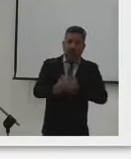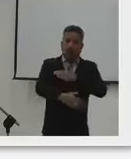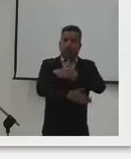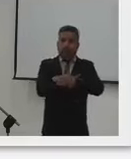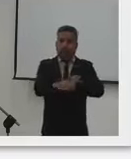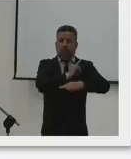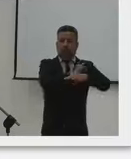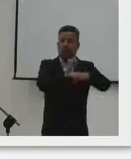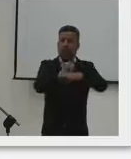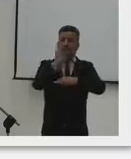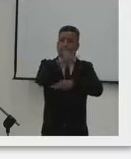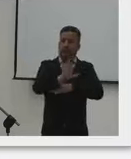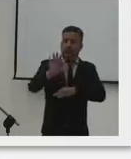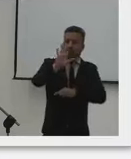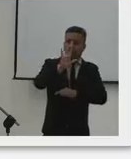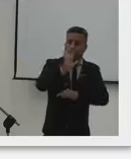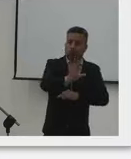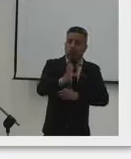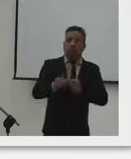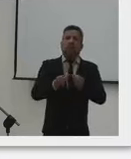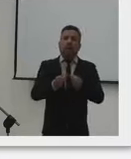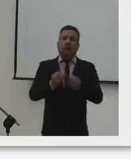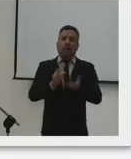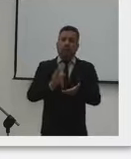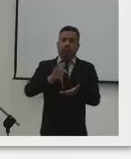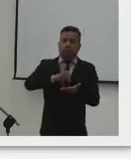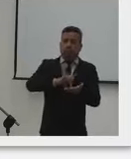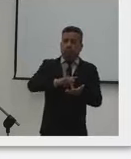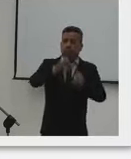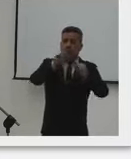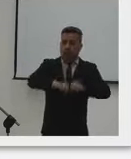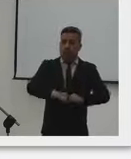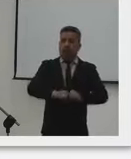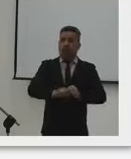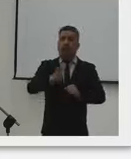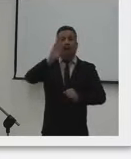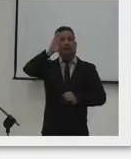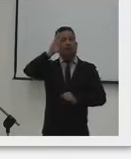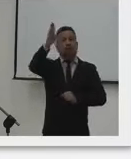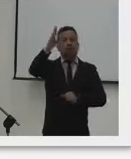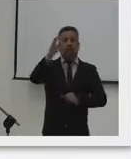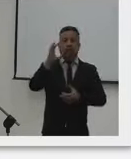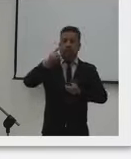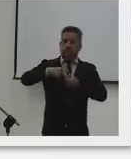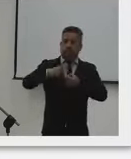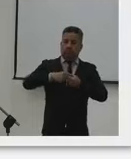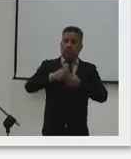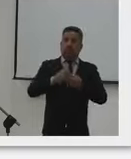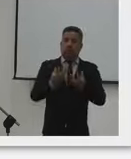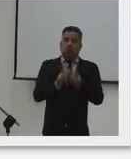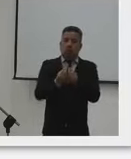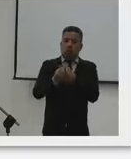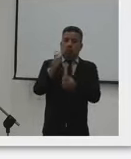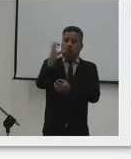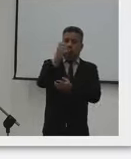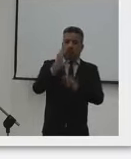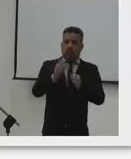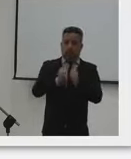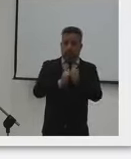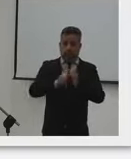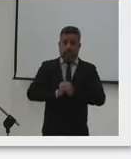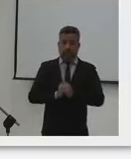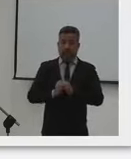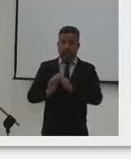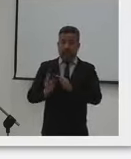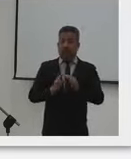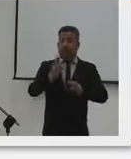auspicio del ministerio y los institutos departamentales para llegar a ser los futuros miembros de las elecciones Colombia.